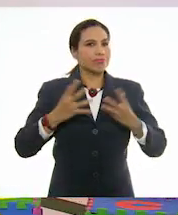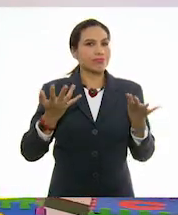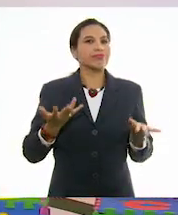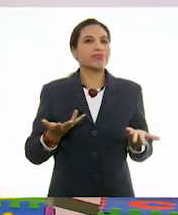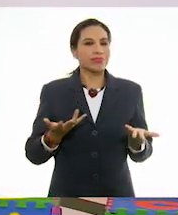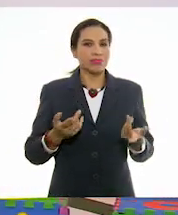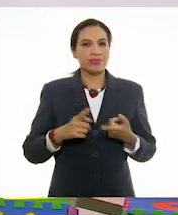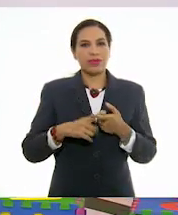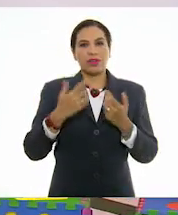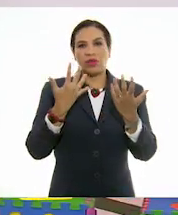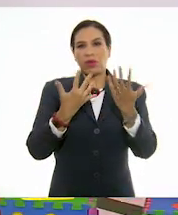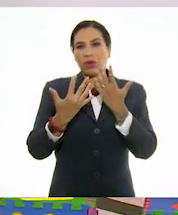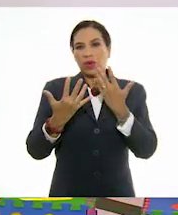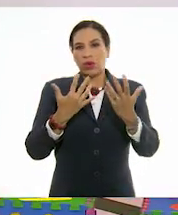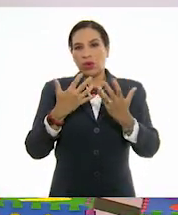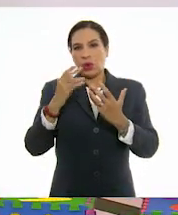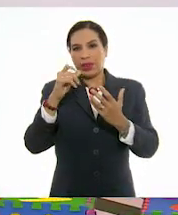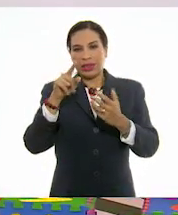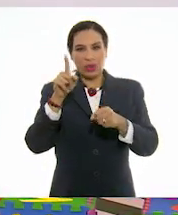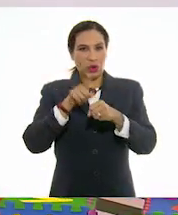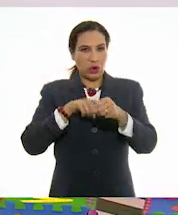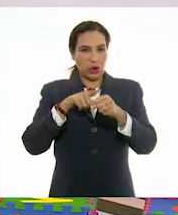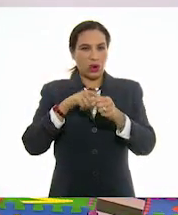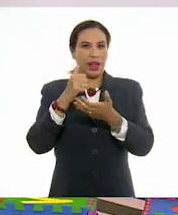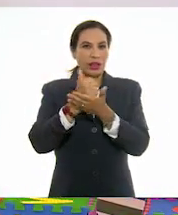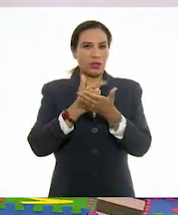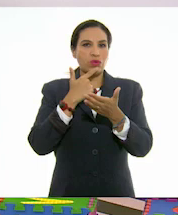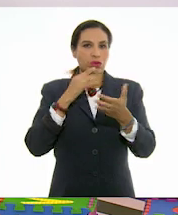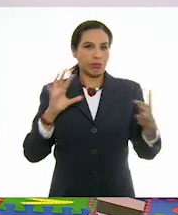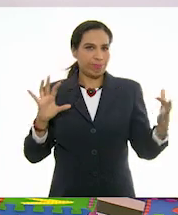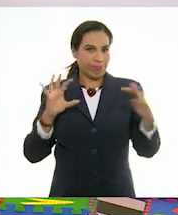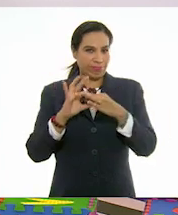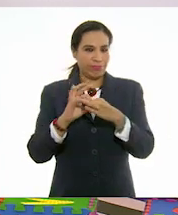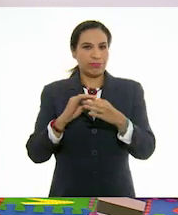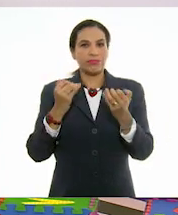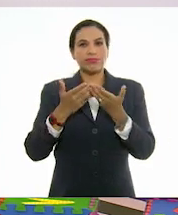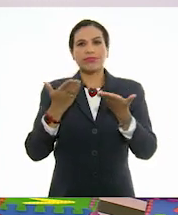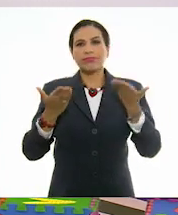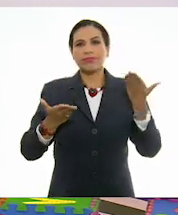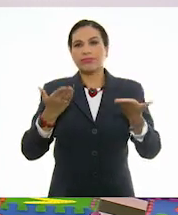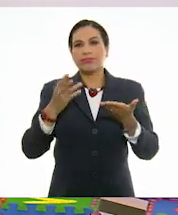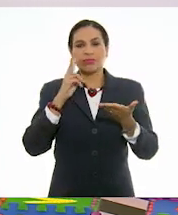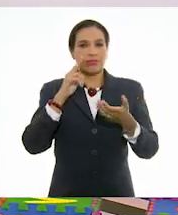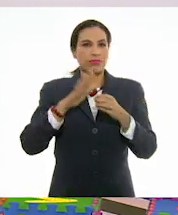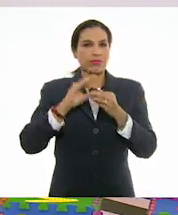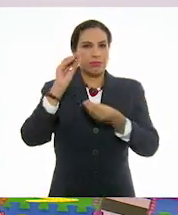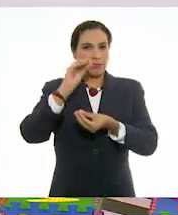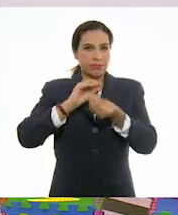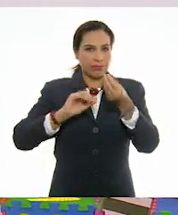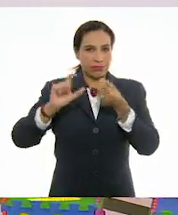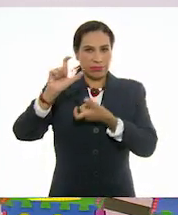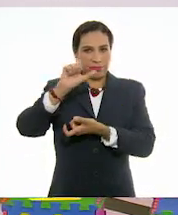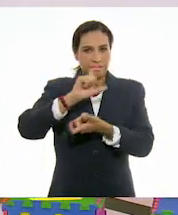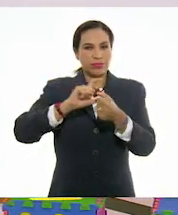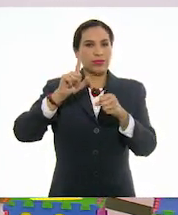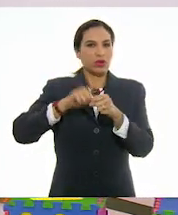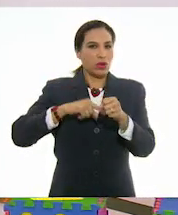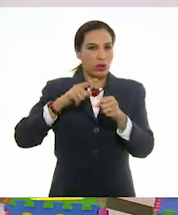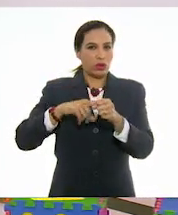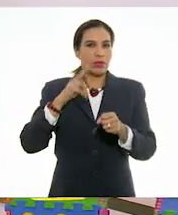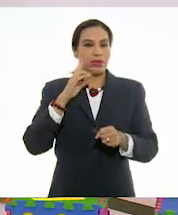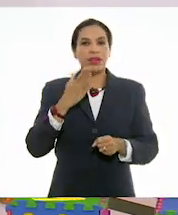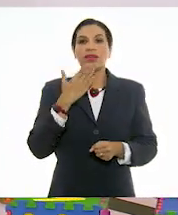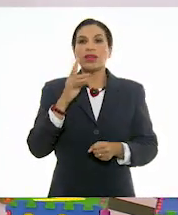el contraste cuando utiliza el azul y el rojo. Además del equilibrio por esa colocación, bueno, de colores, ¿verdad?